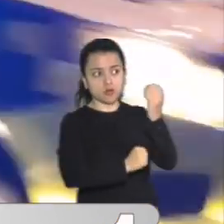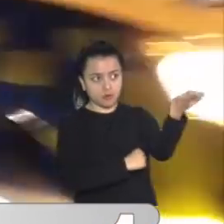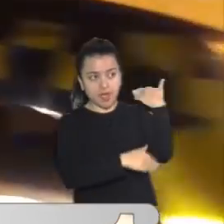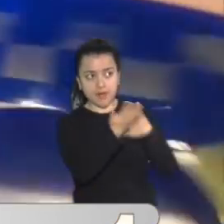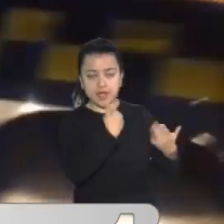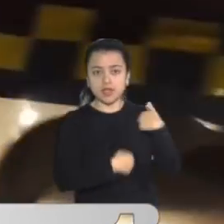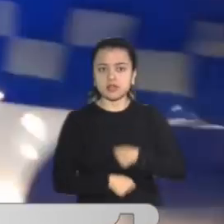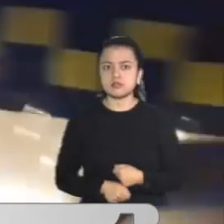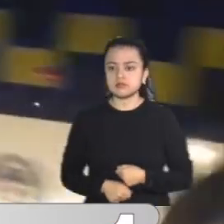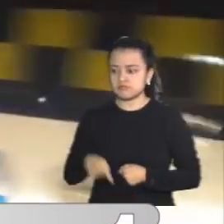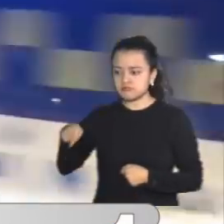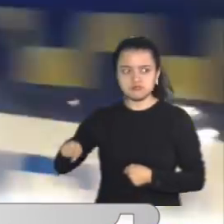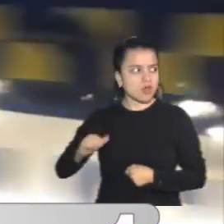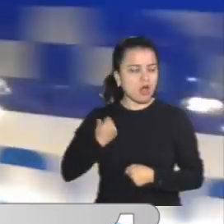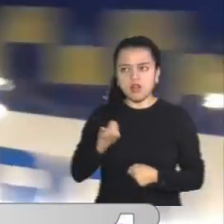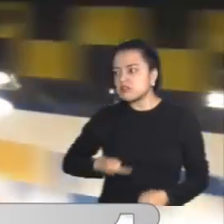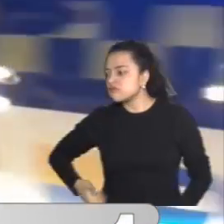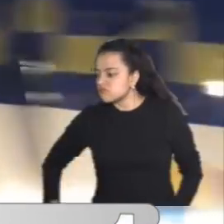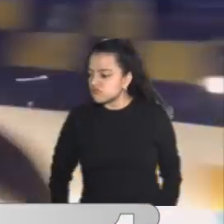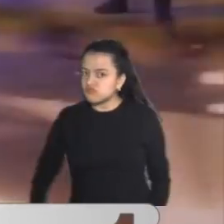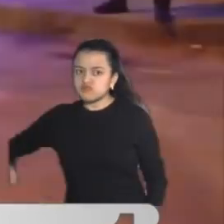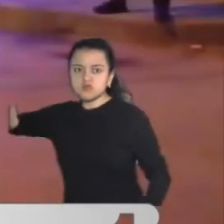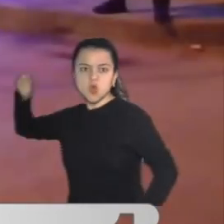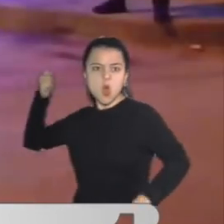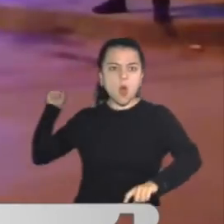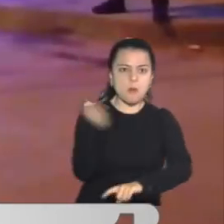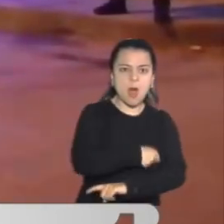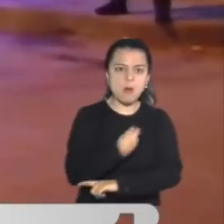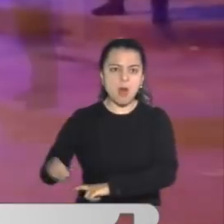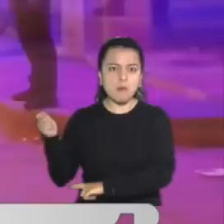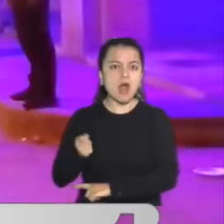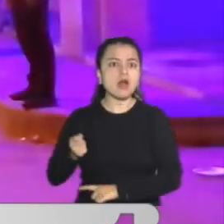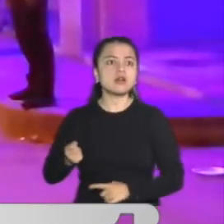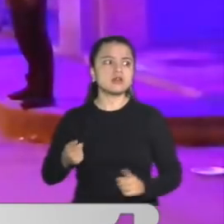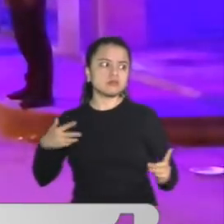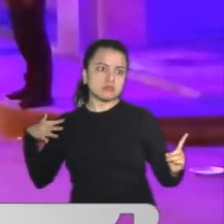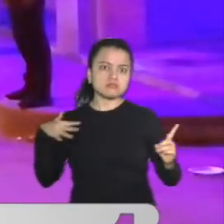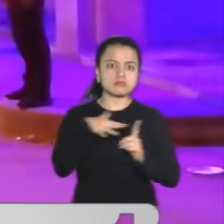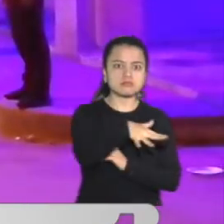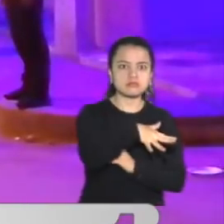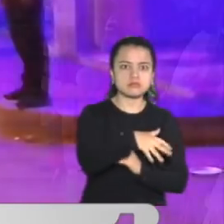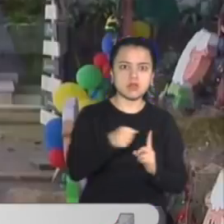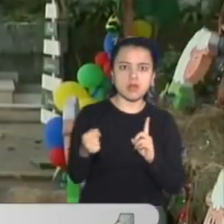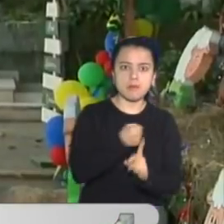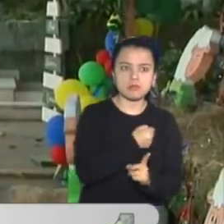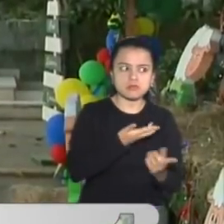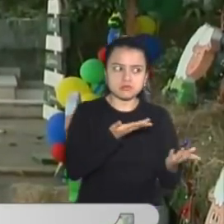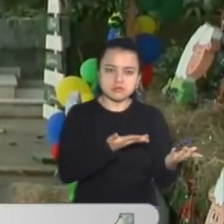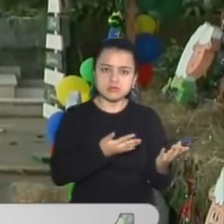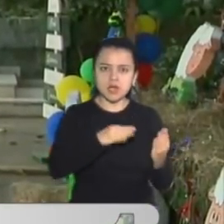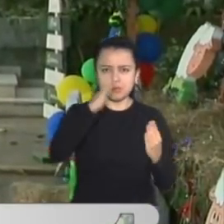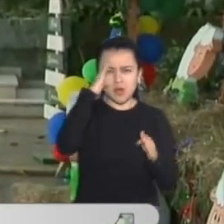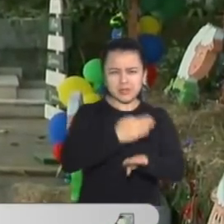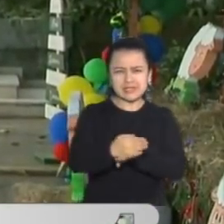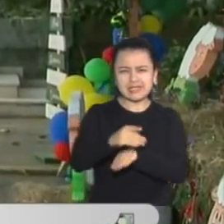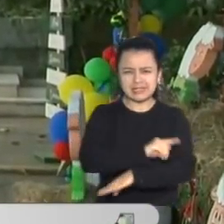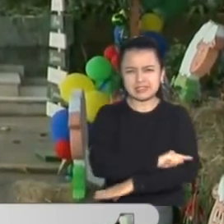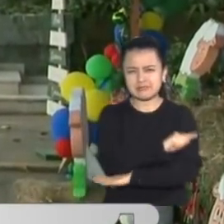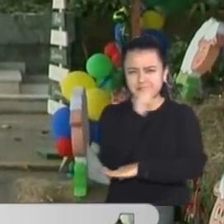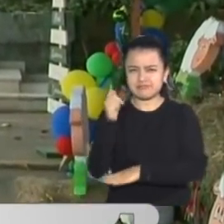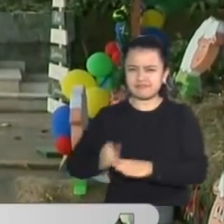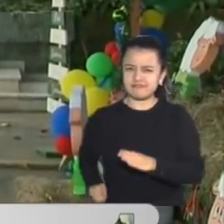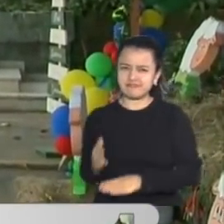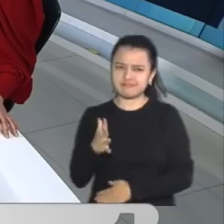de un machete para agredir a los policías. Pero más adelante tendremos la ampliación de esta noticia.